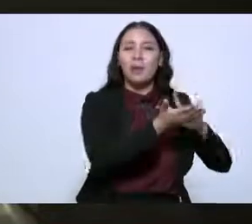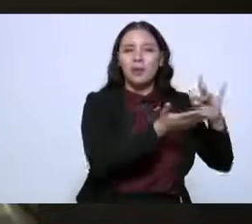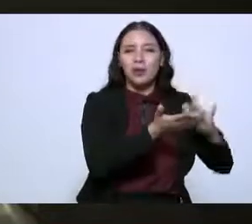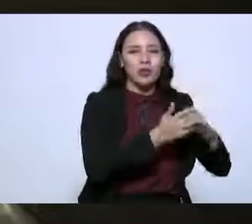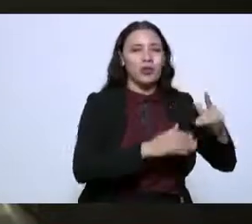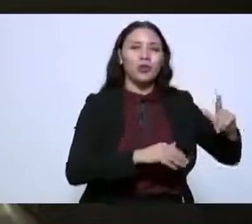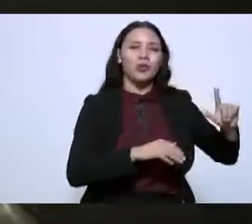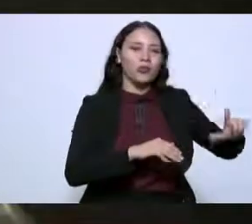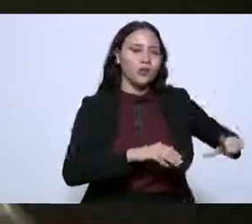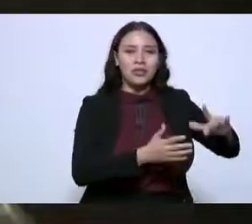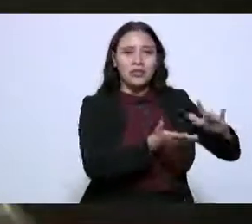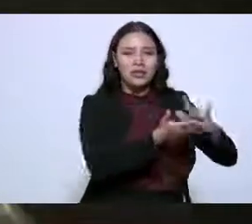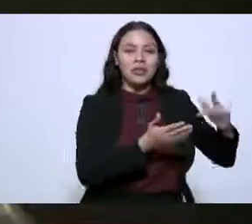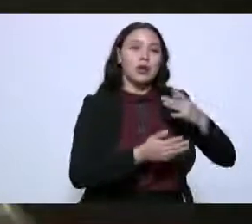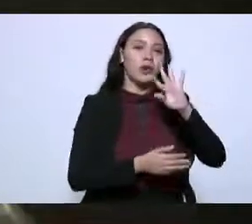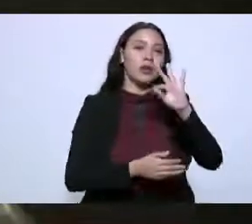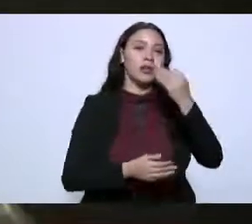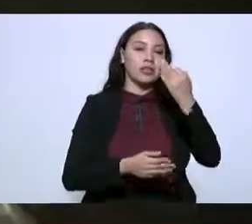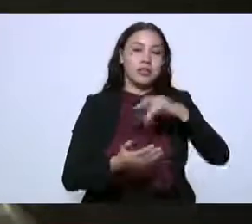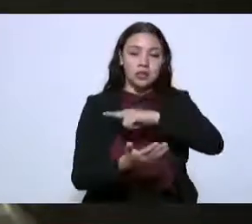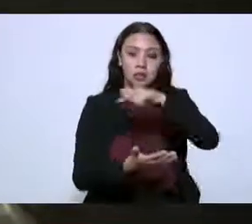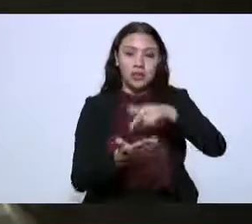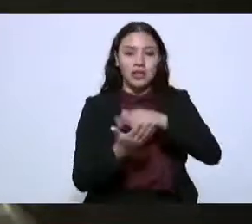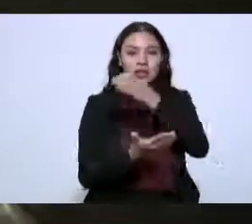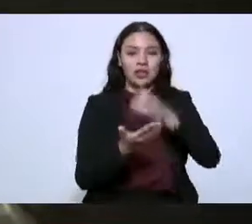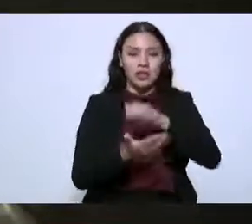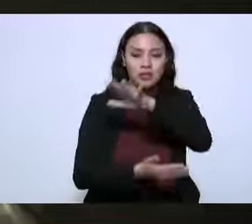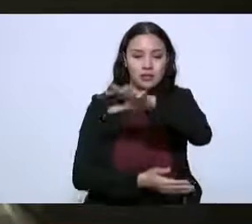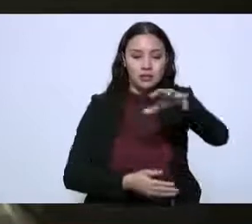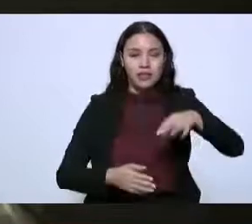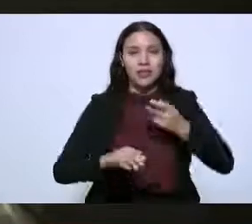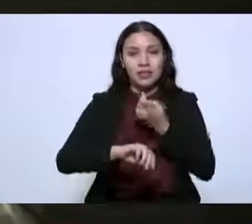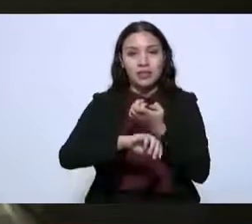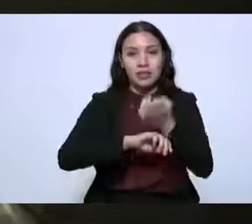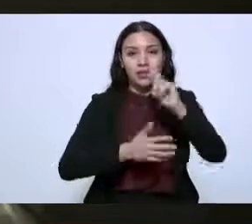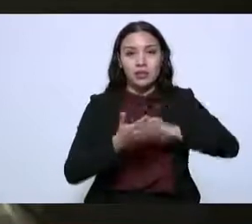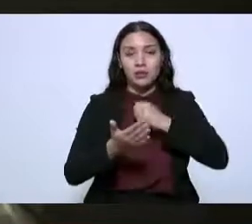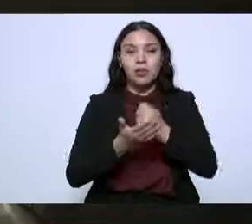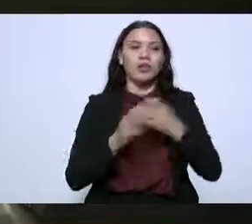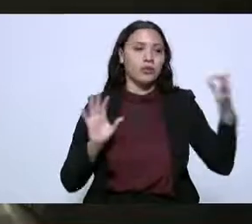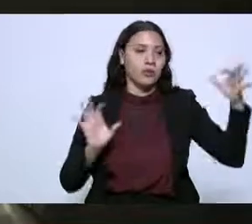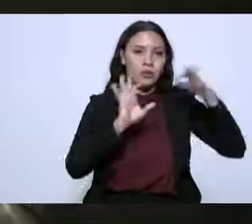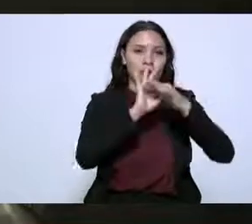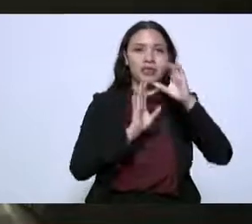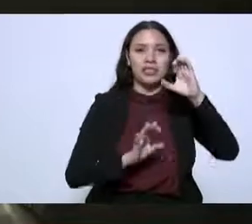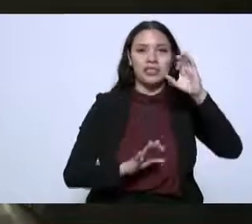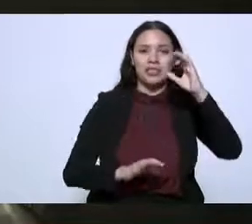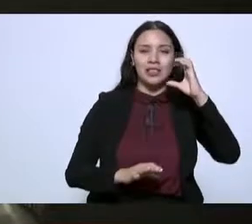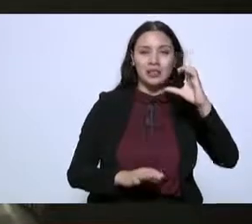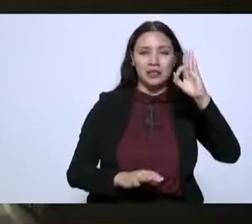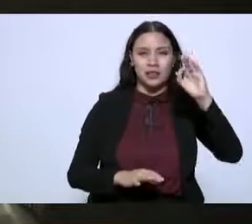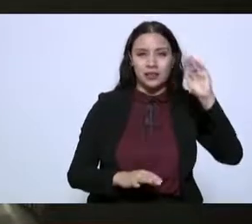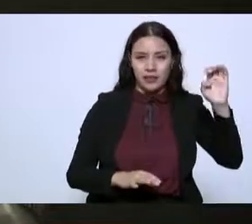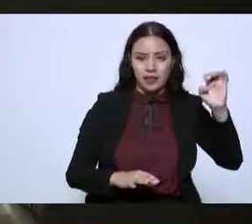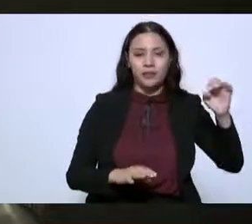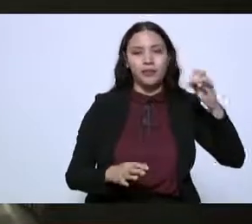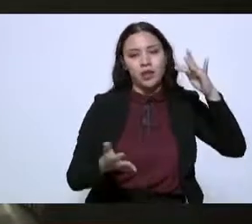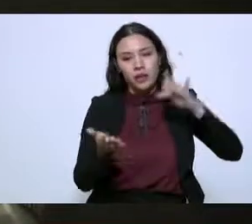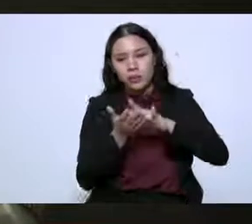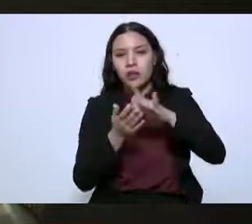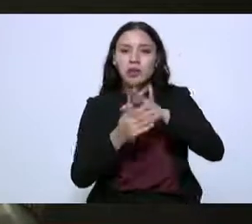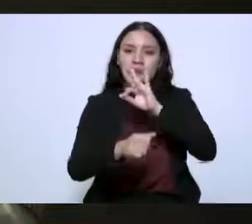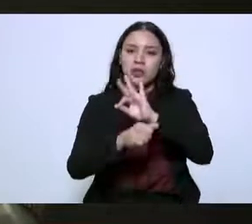atendido a los 43 municipios de Tamaulipas, en coordinación con la CFE, beneficiando a 161